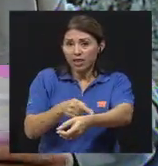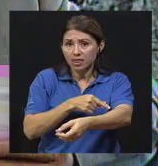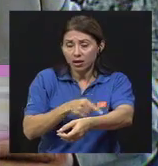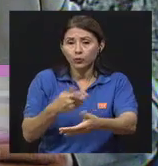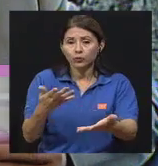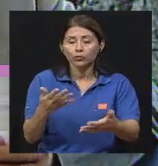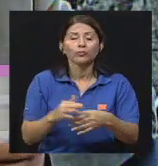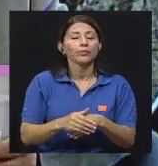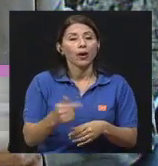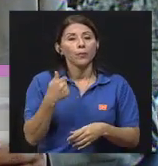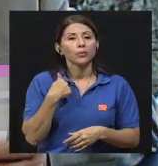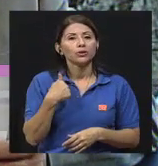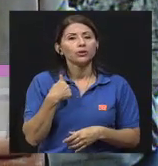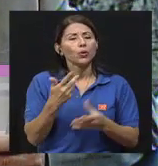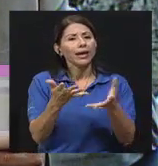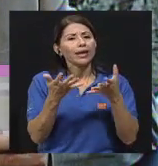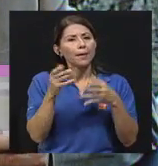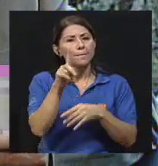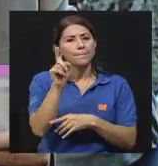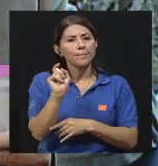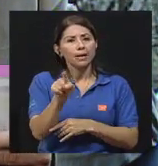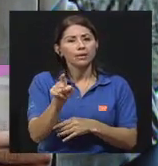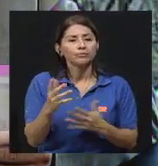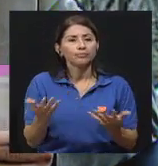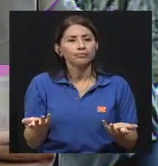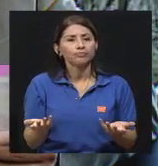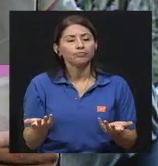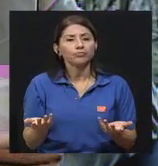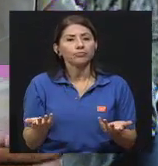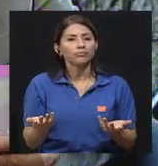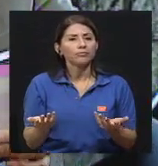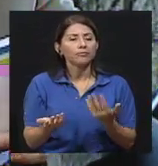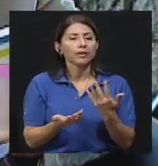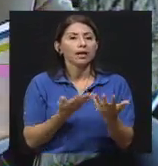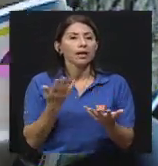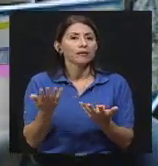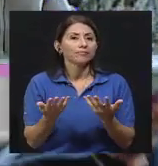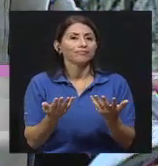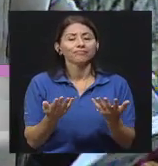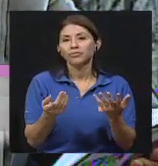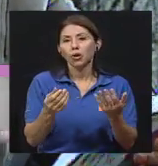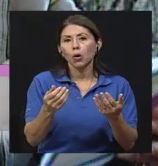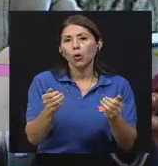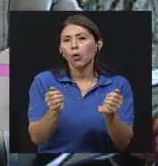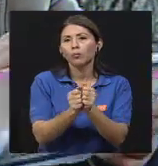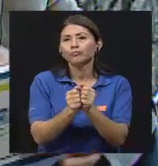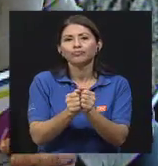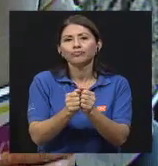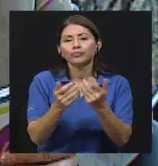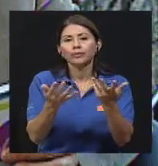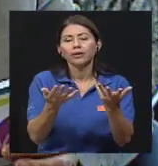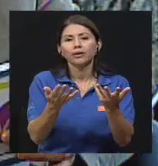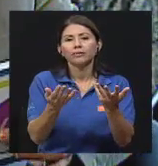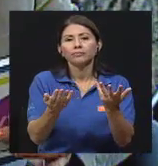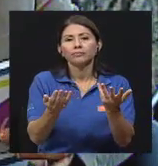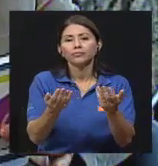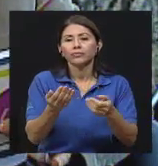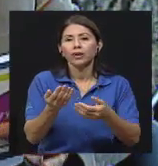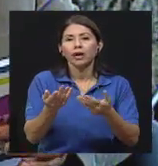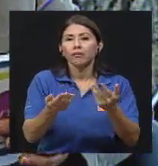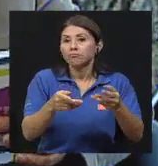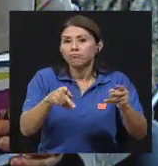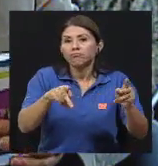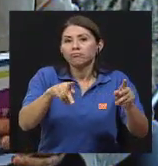vez en aumento. Pues yo quería preguntarle, tal vez con respecto al otro lado de la moneda, María del Mar, que son